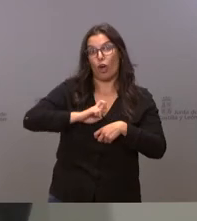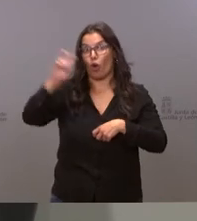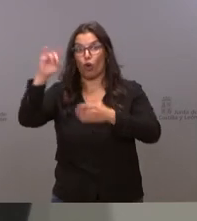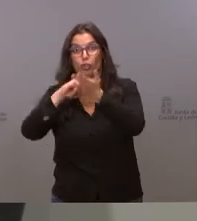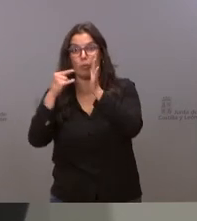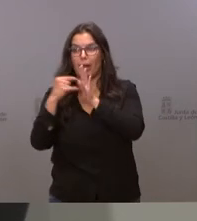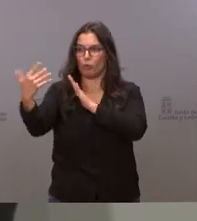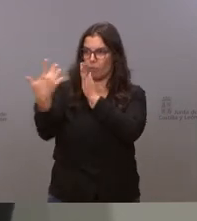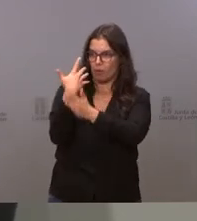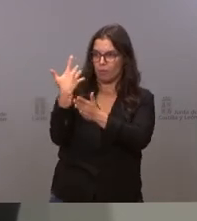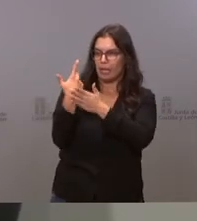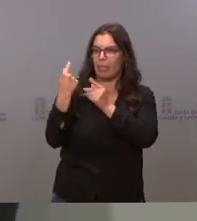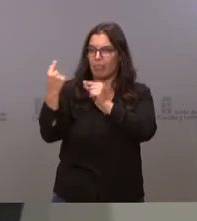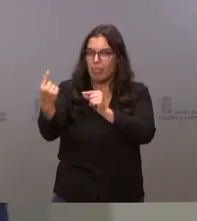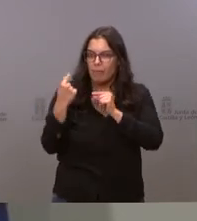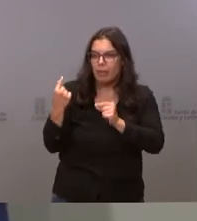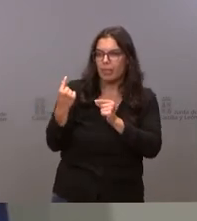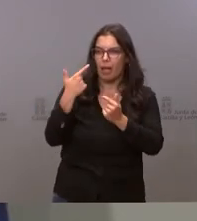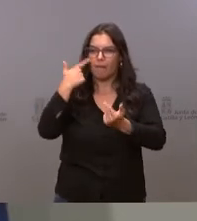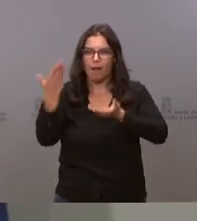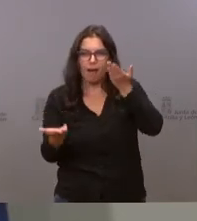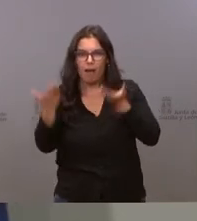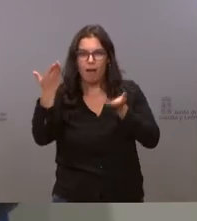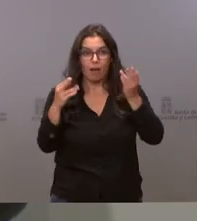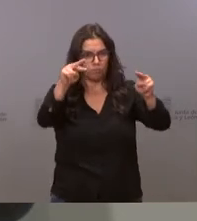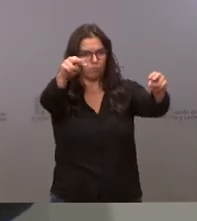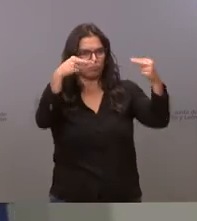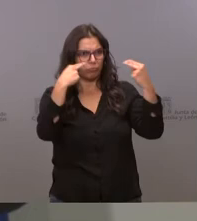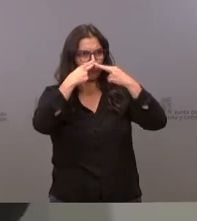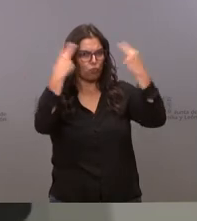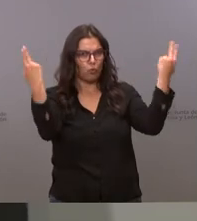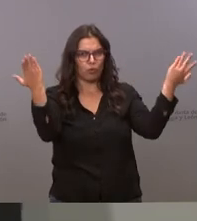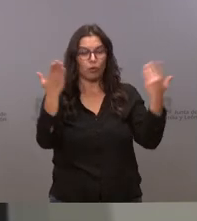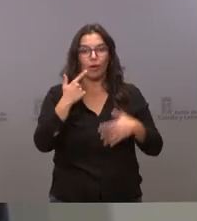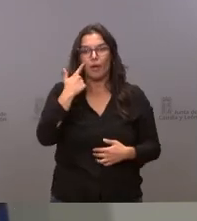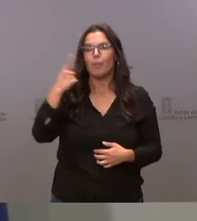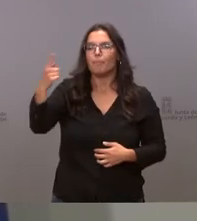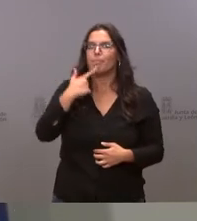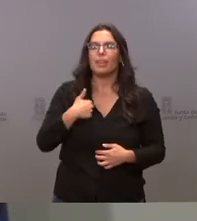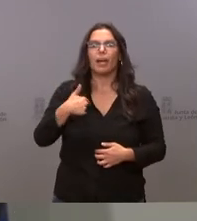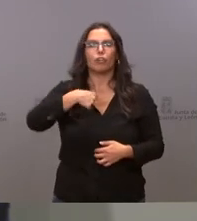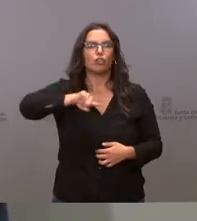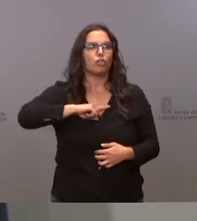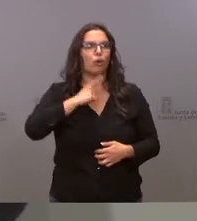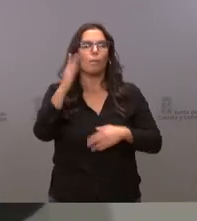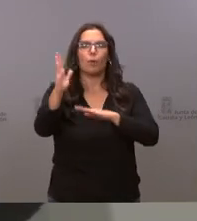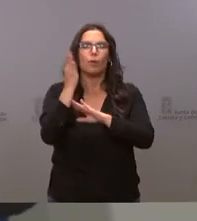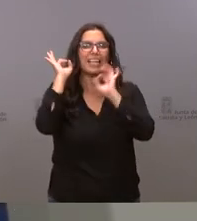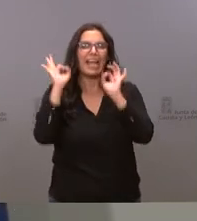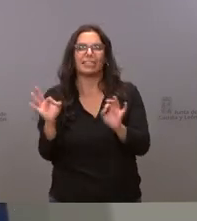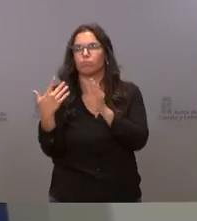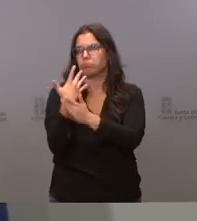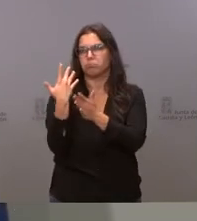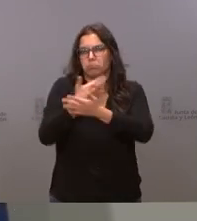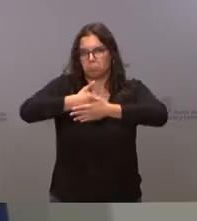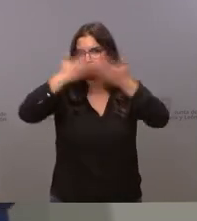contrastarla y poder debatirla y poder debatirla delante de ustedes y decirle mire no es que mire nosotros lo que proponemos es esto que es